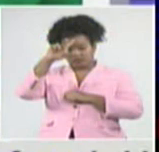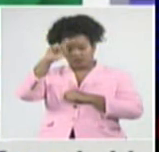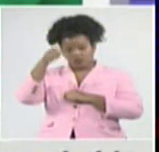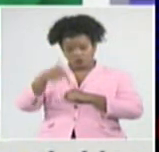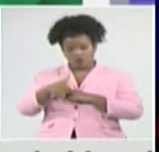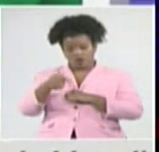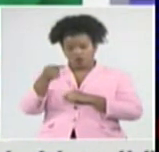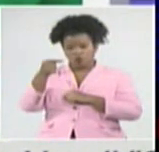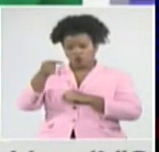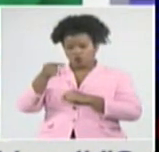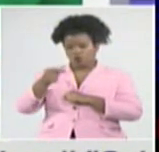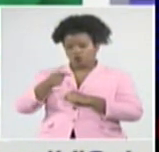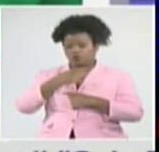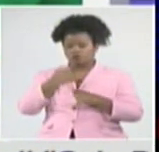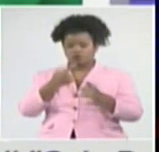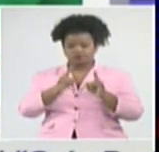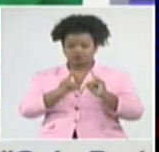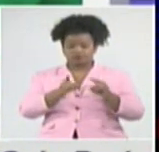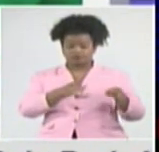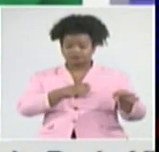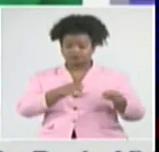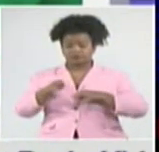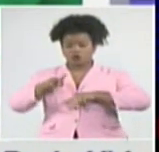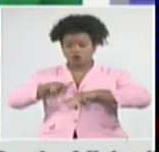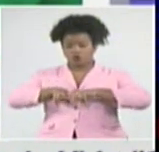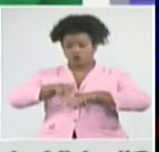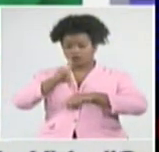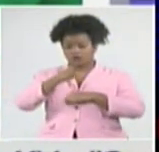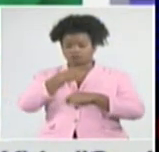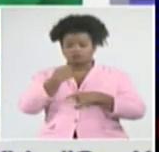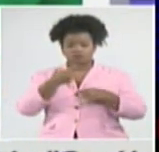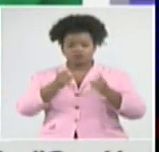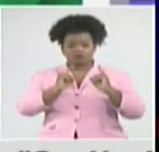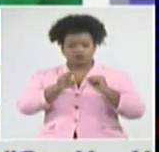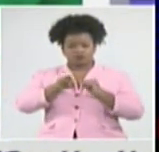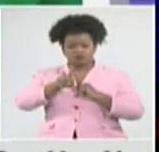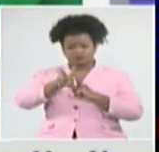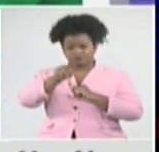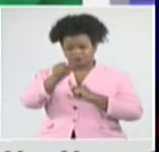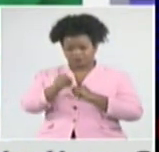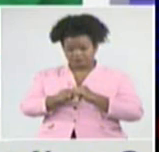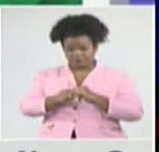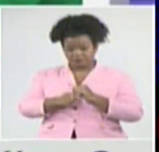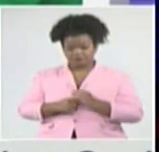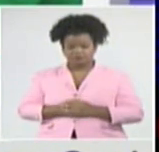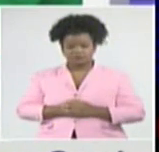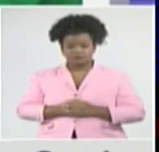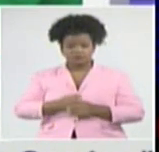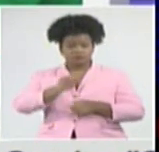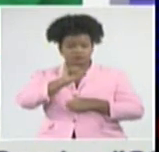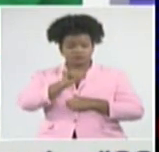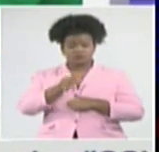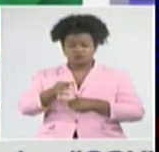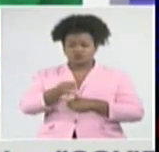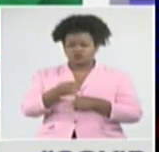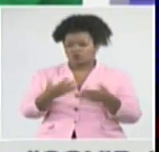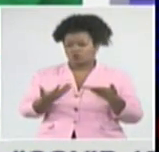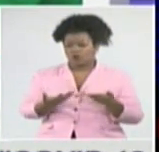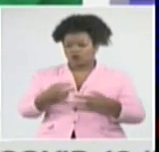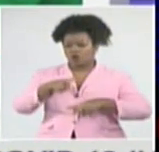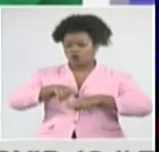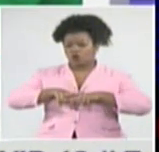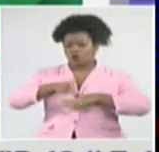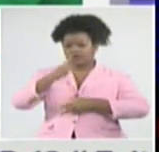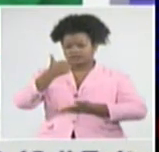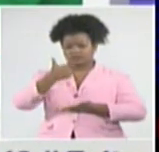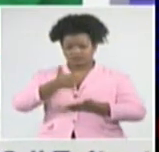uno. En la provincia de Holguín fallecen 12 personas con COVID-19, 6 del municipio de Holguín, de Mayarí